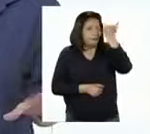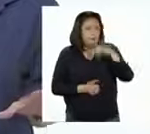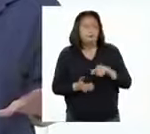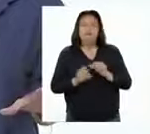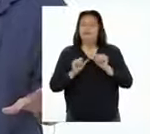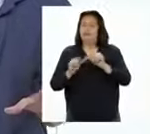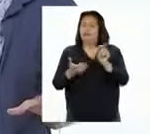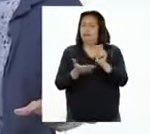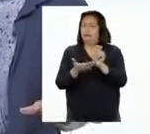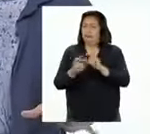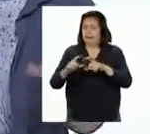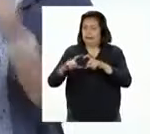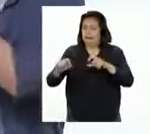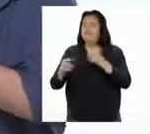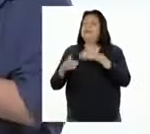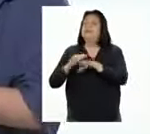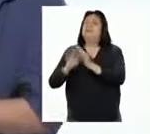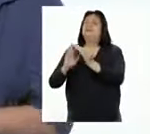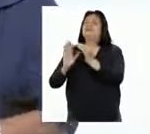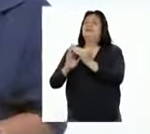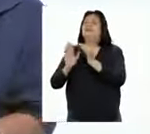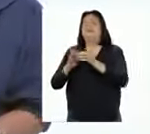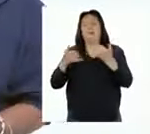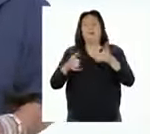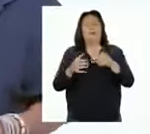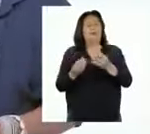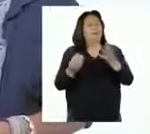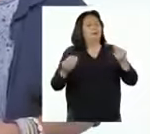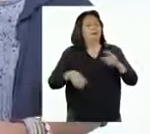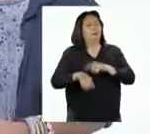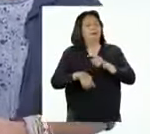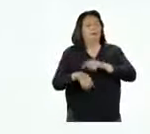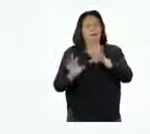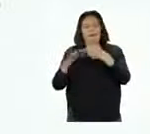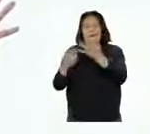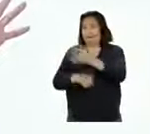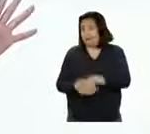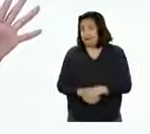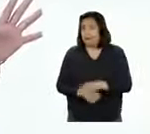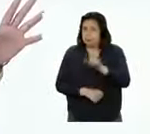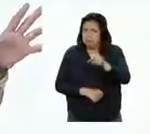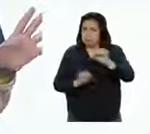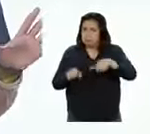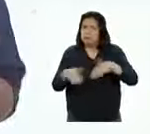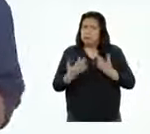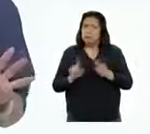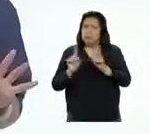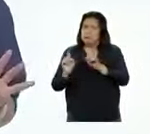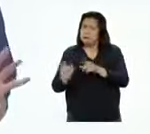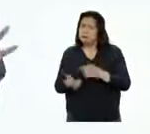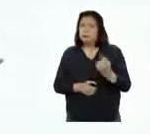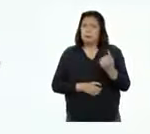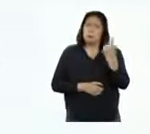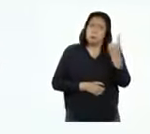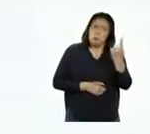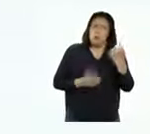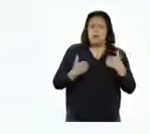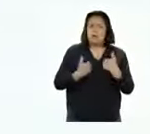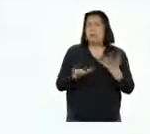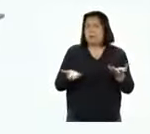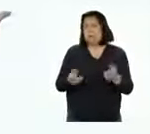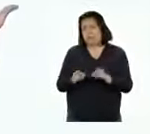continuar escribiendo las tarjetas en sus casas y así van a poder jugar mucho rato con sus familiares. Pueden hacer preguntas no solo de un animal